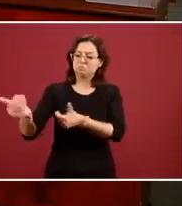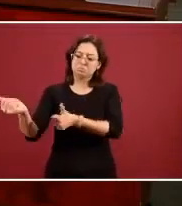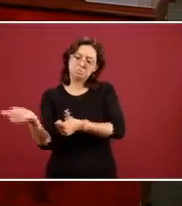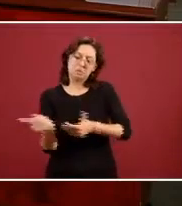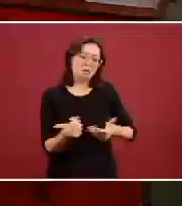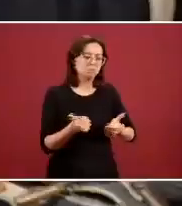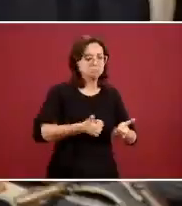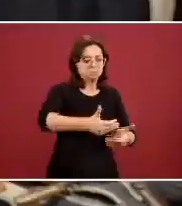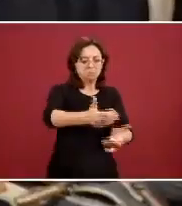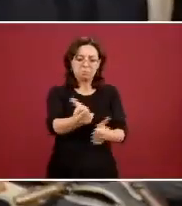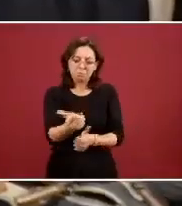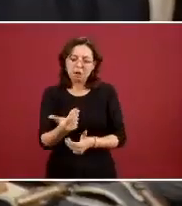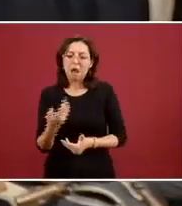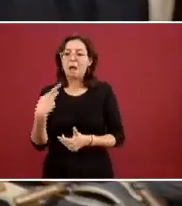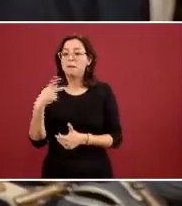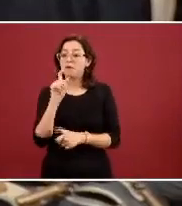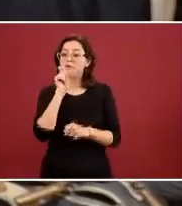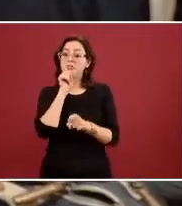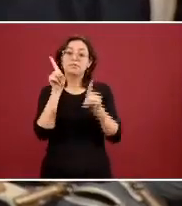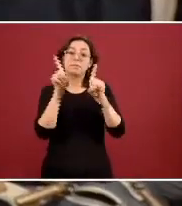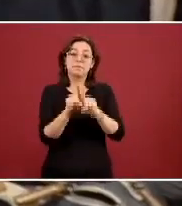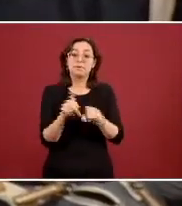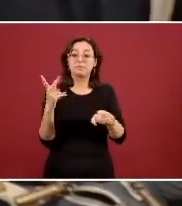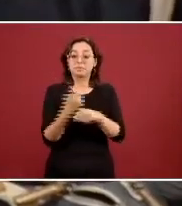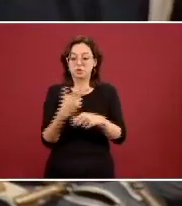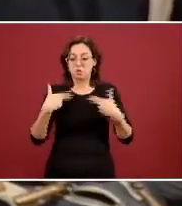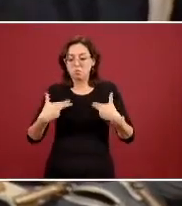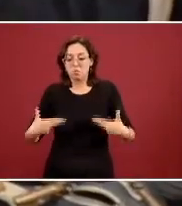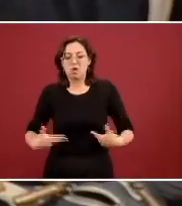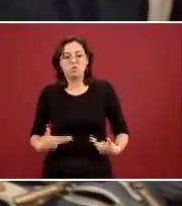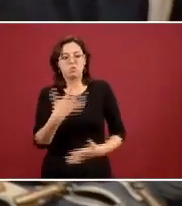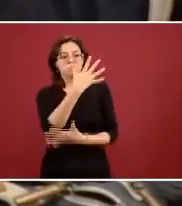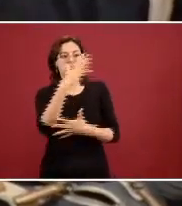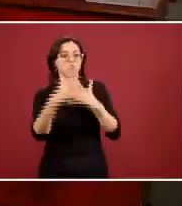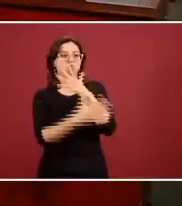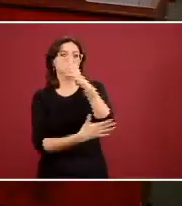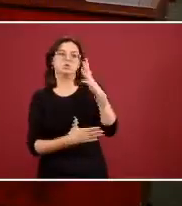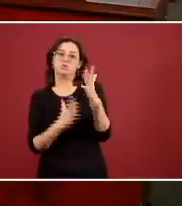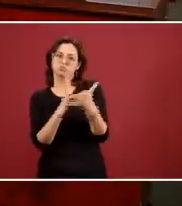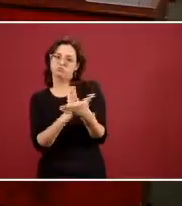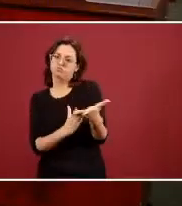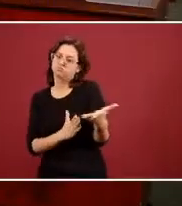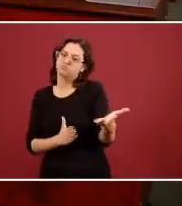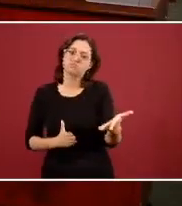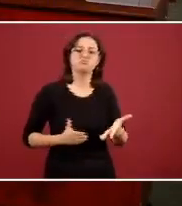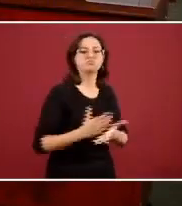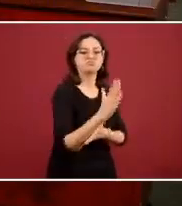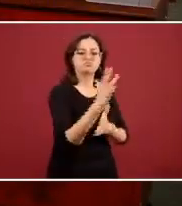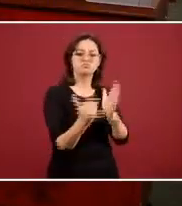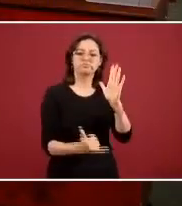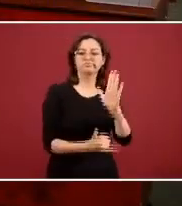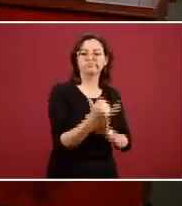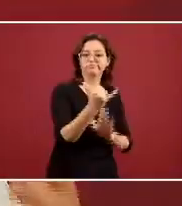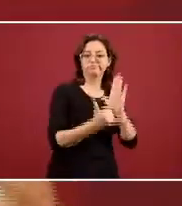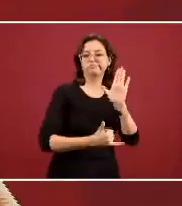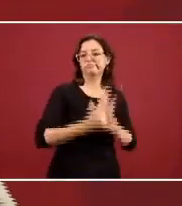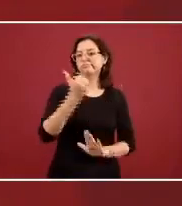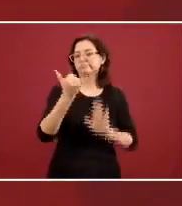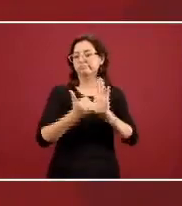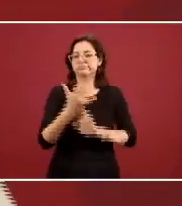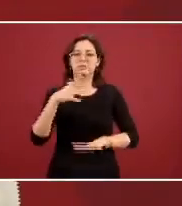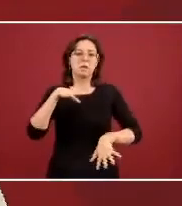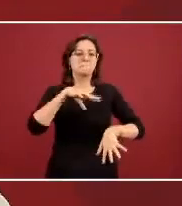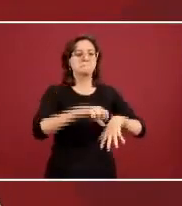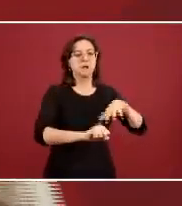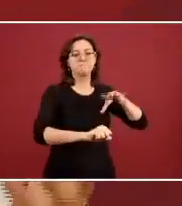ecosistemas por parte de los seres humanos en la medida en que se expanden las zonas urbanas y se hacen urbanizaciones